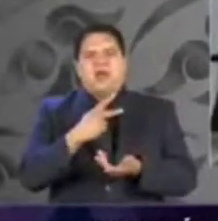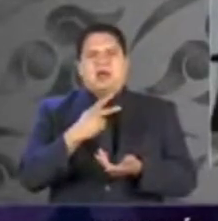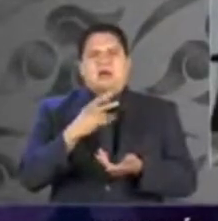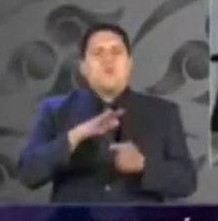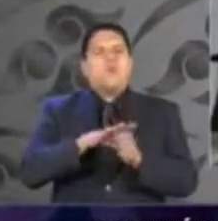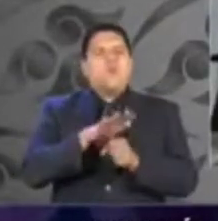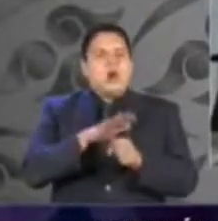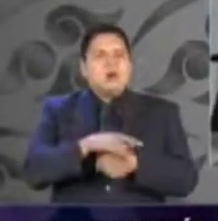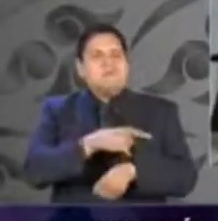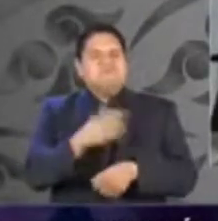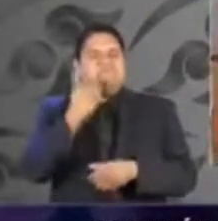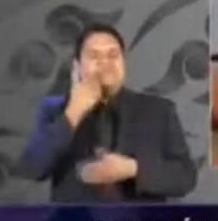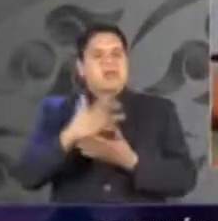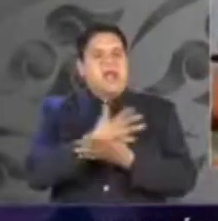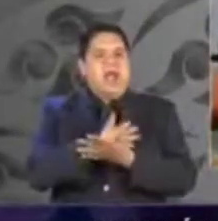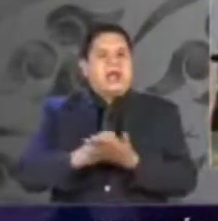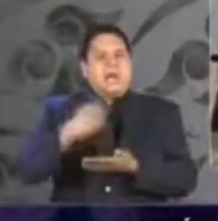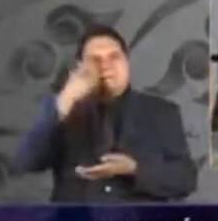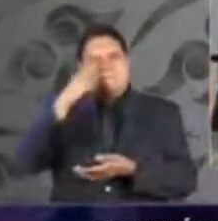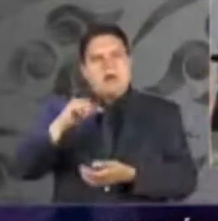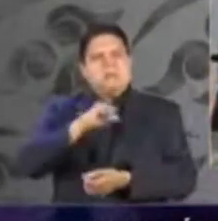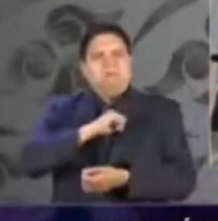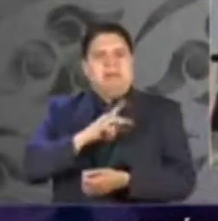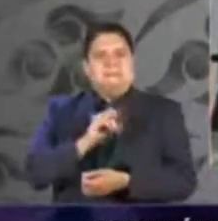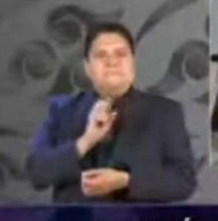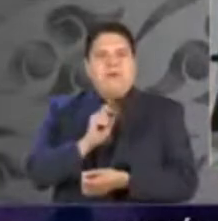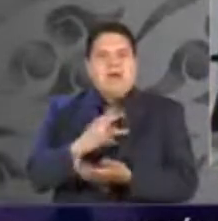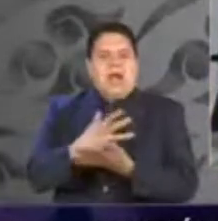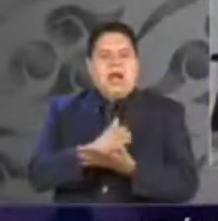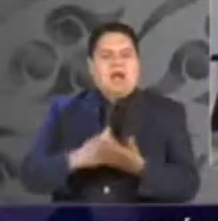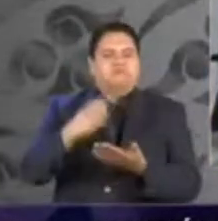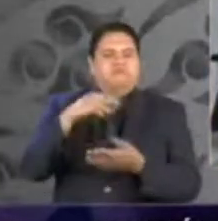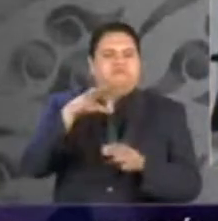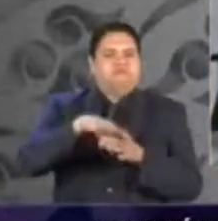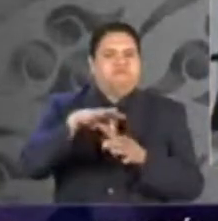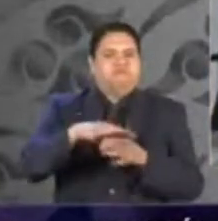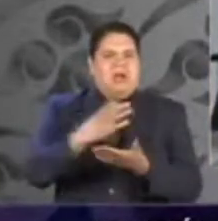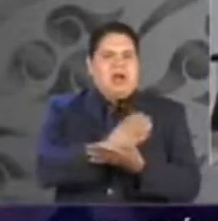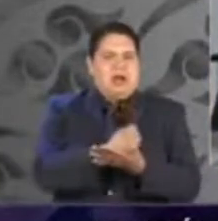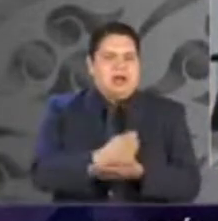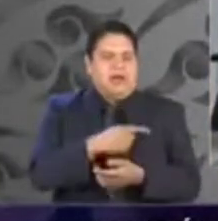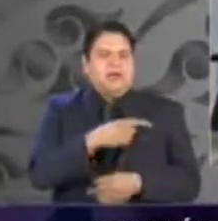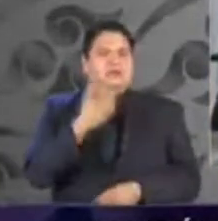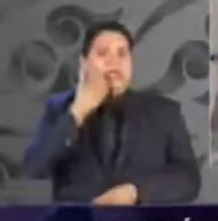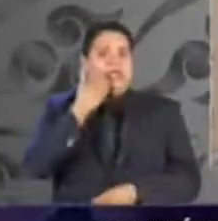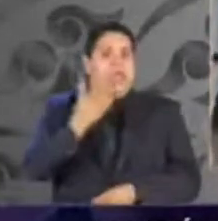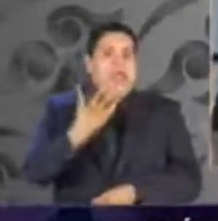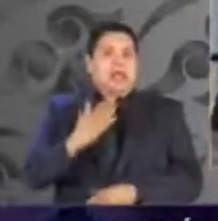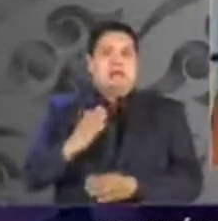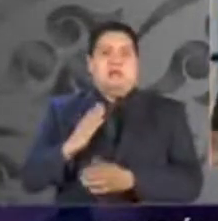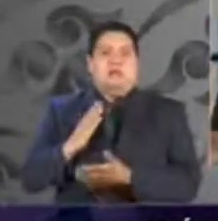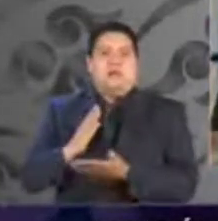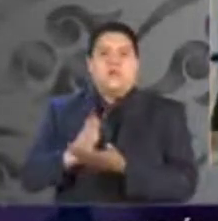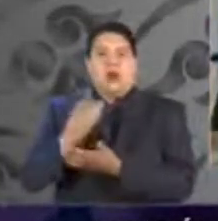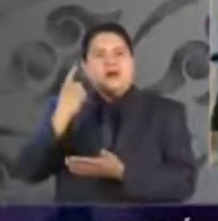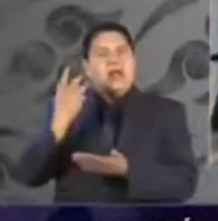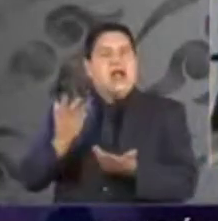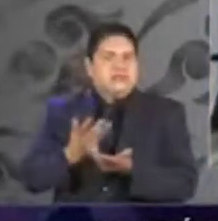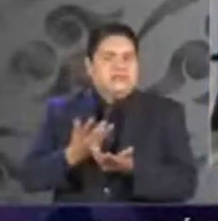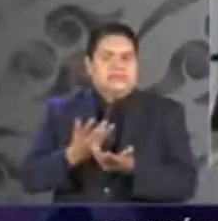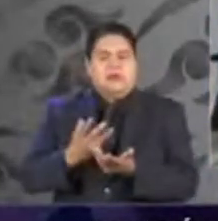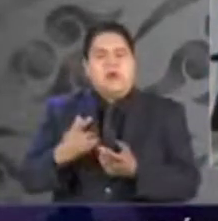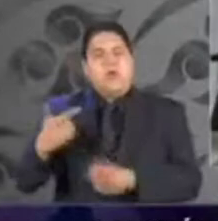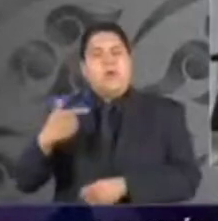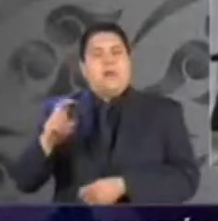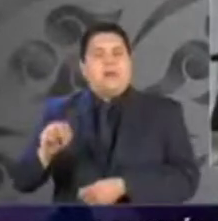electorera, parece que el PAN intenta impedir la operatividad de la Guardia Nacional.